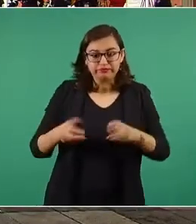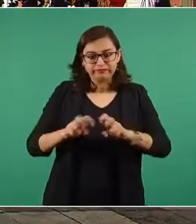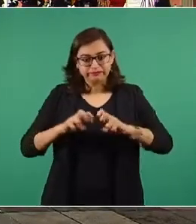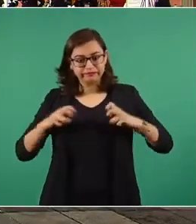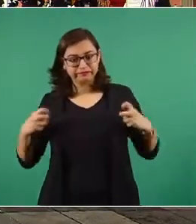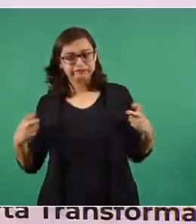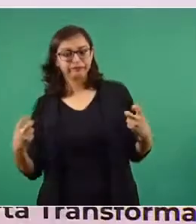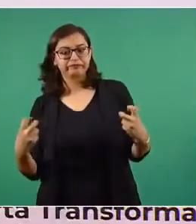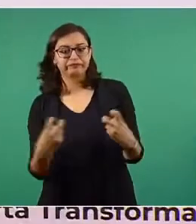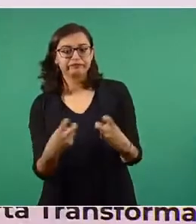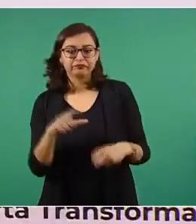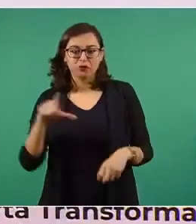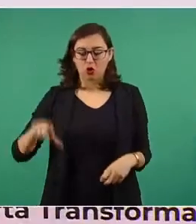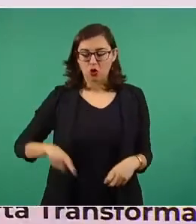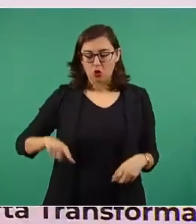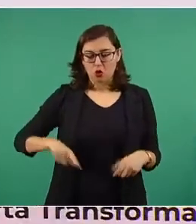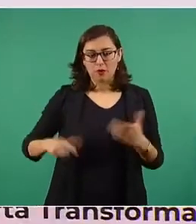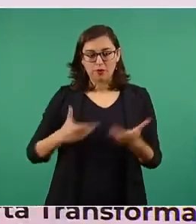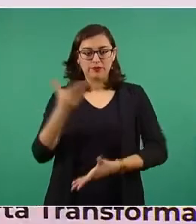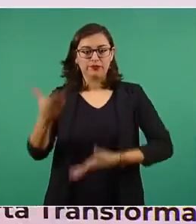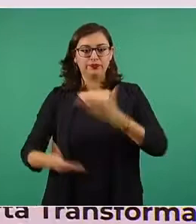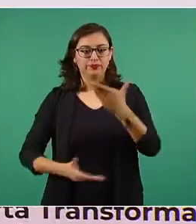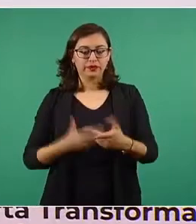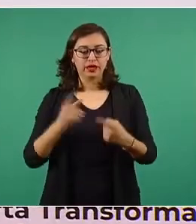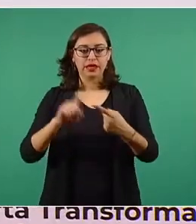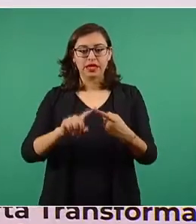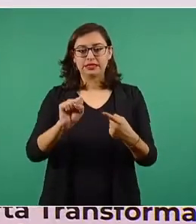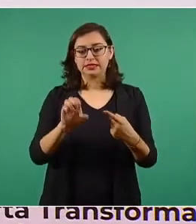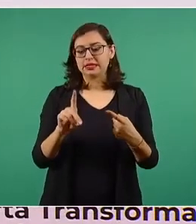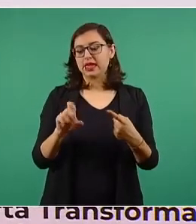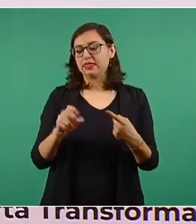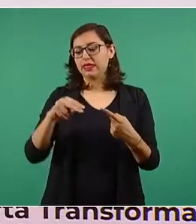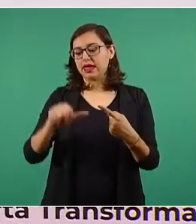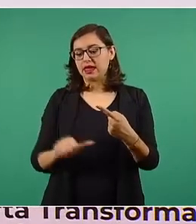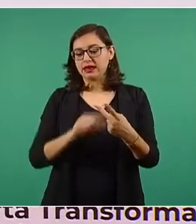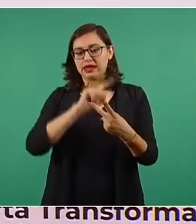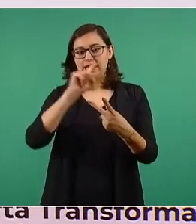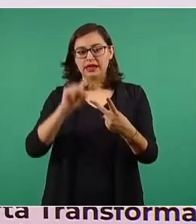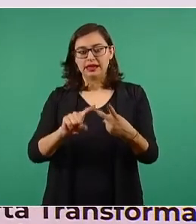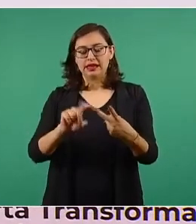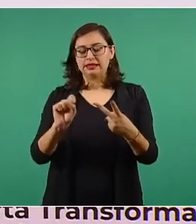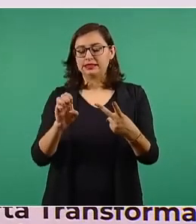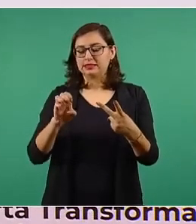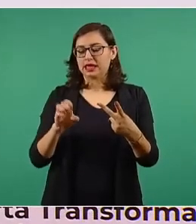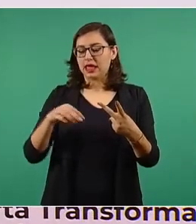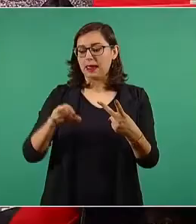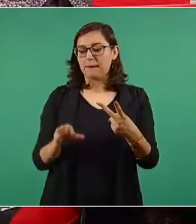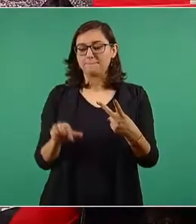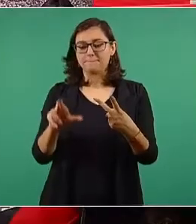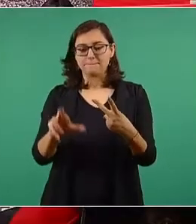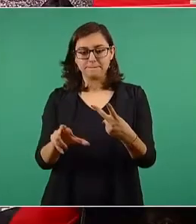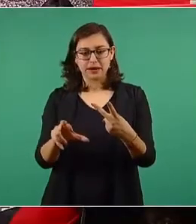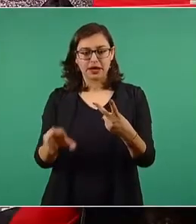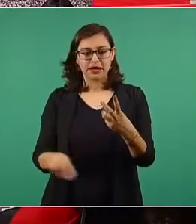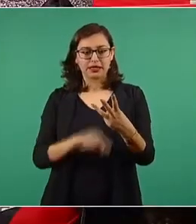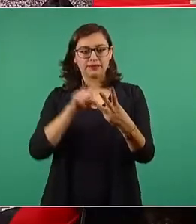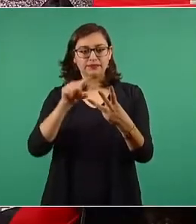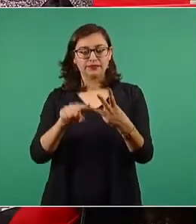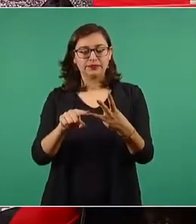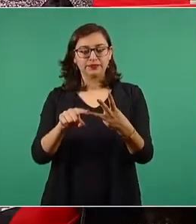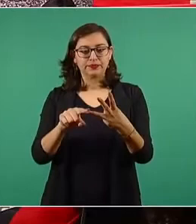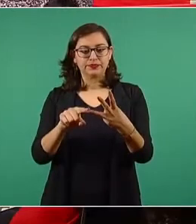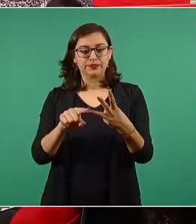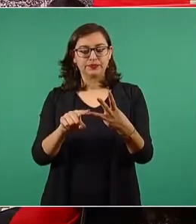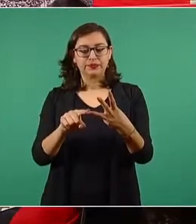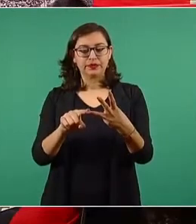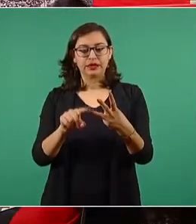públicos, el secretario de la Defensa, el secretario de Marina, la secretaria